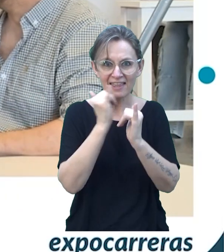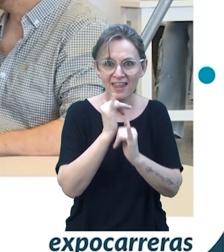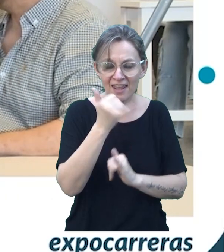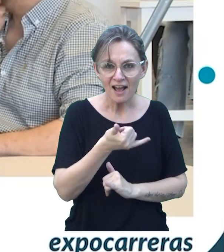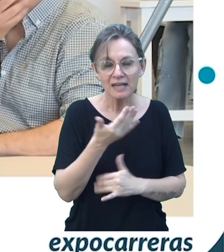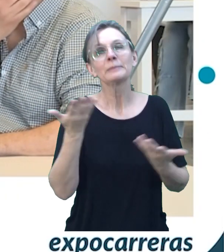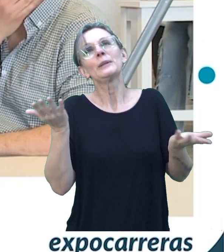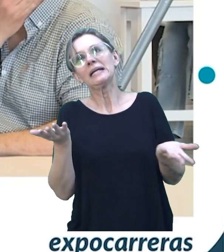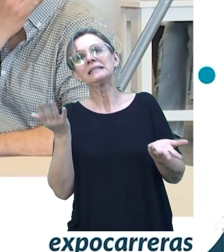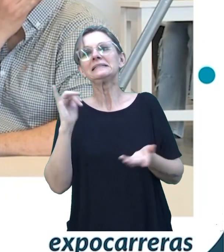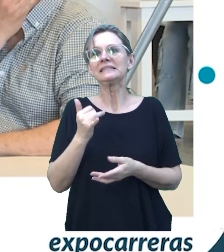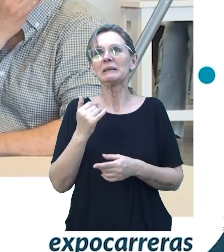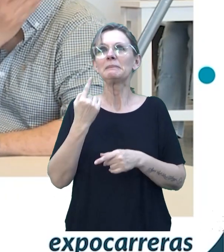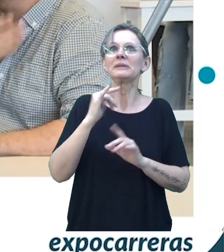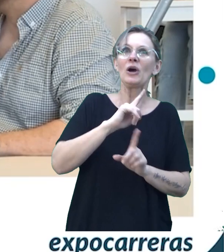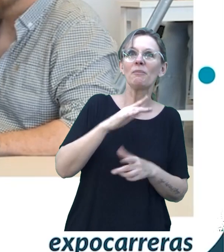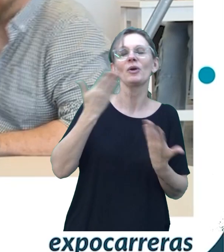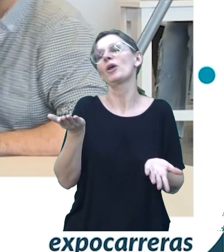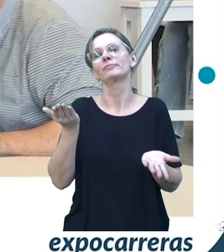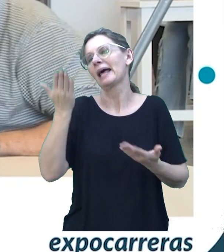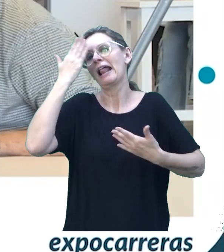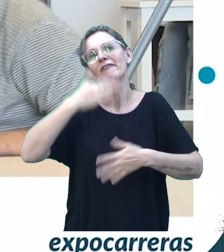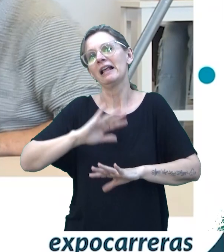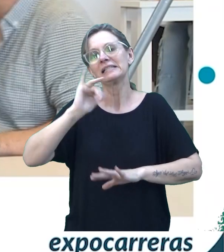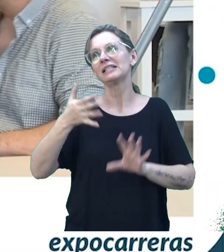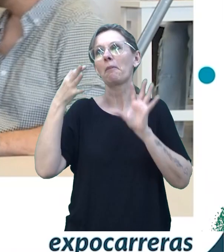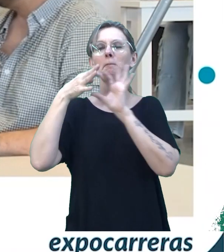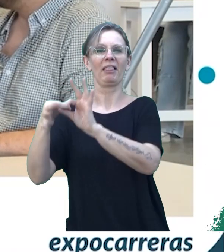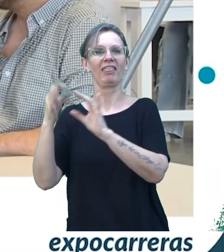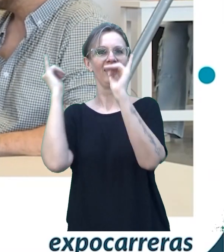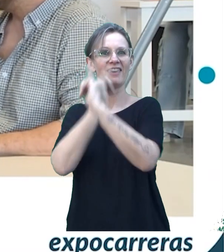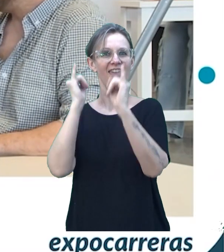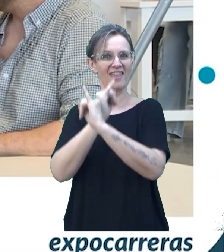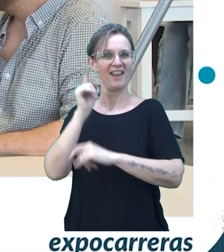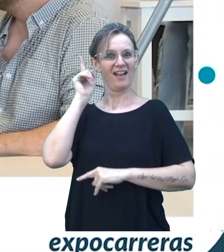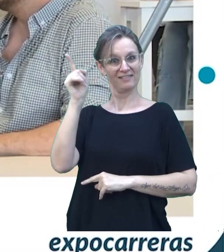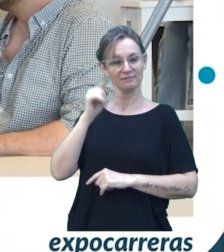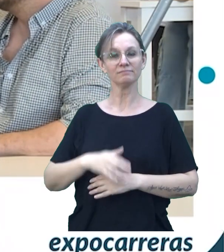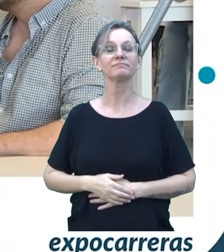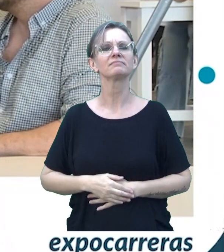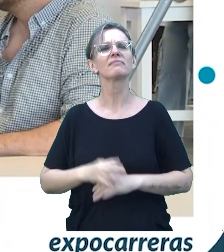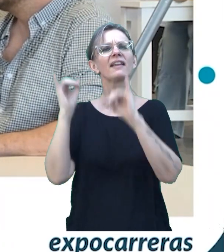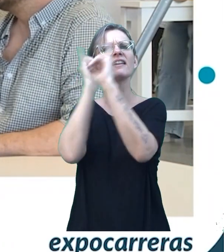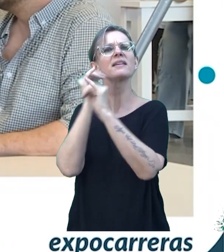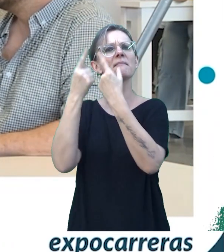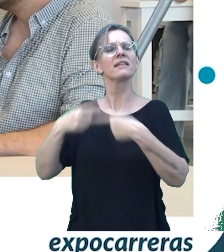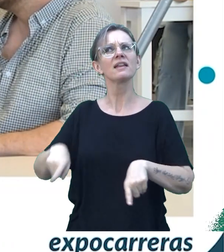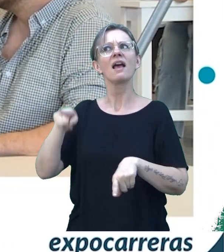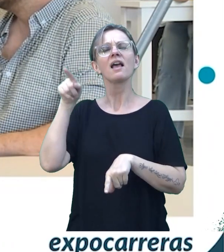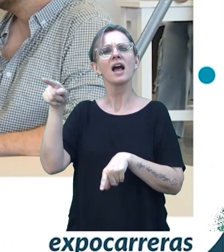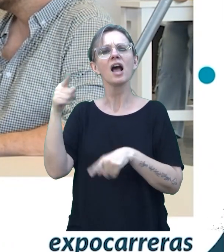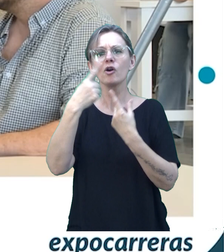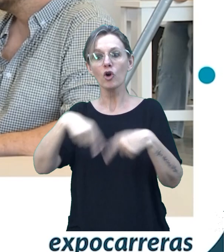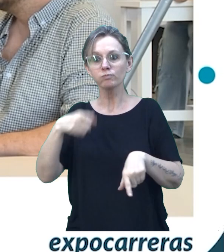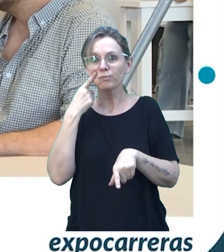Primero, después... A lo lejos terminé siendo ingeniería. Pero en ingeniería en materiales terminé afianzando todos los conocimientos